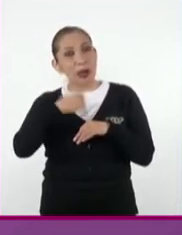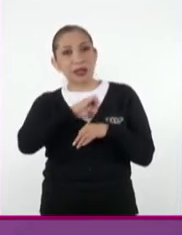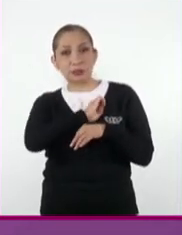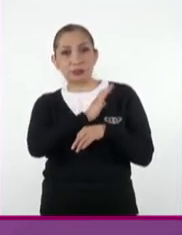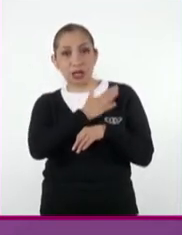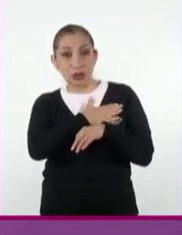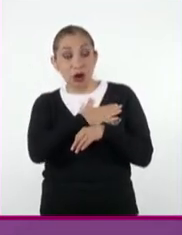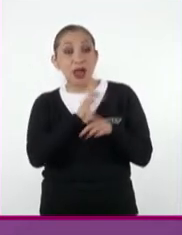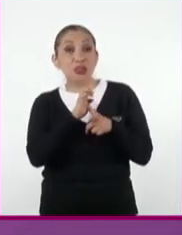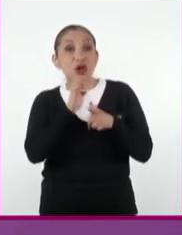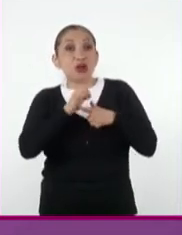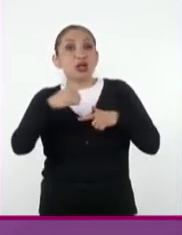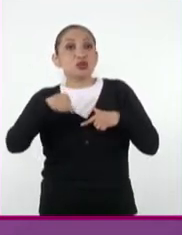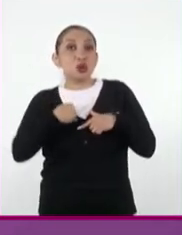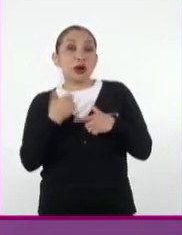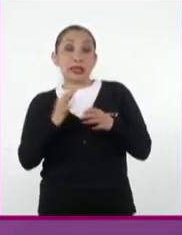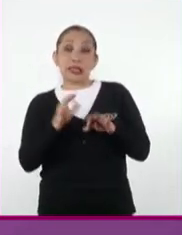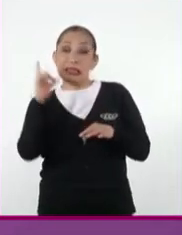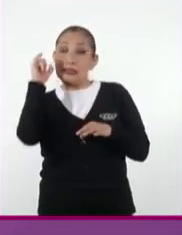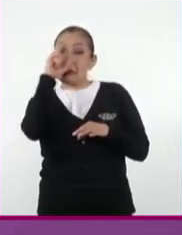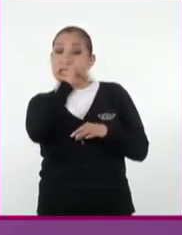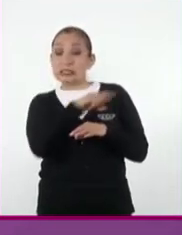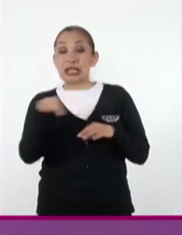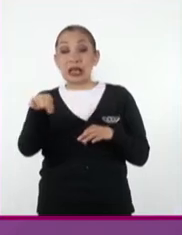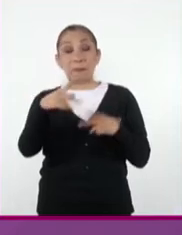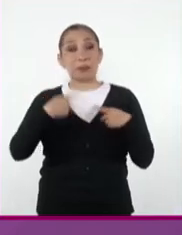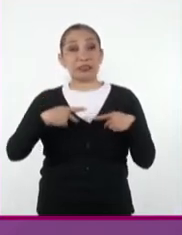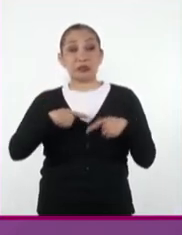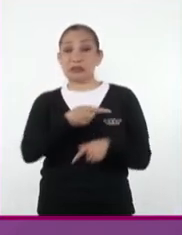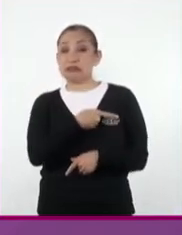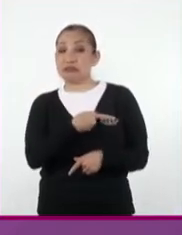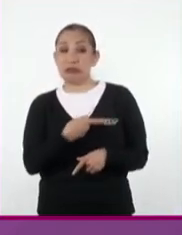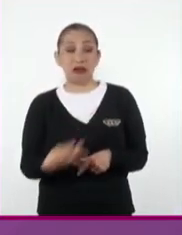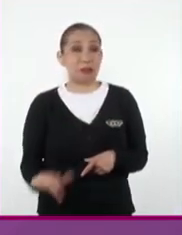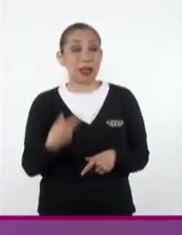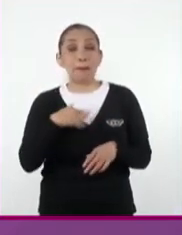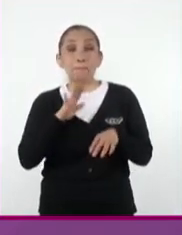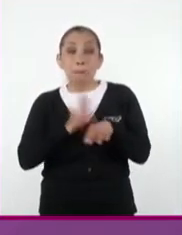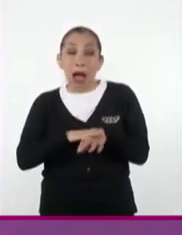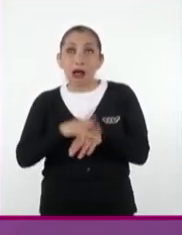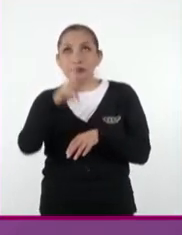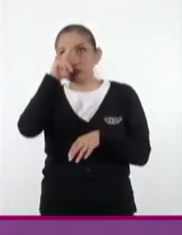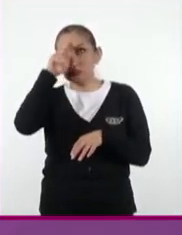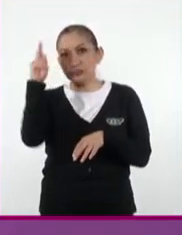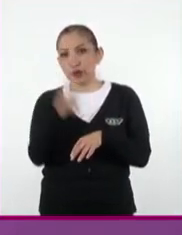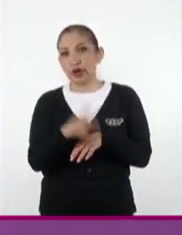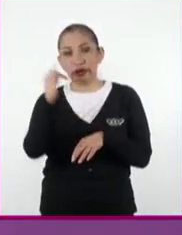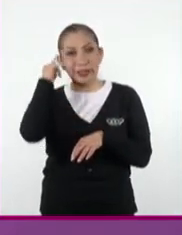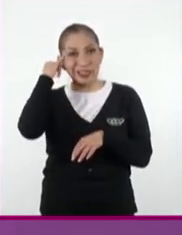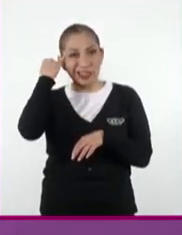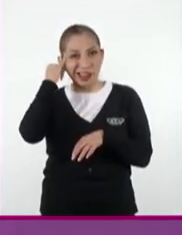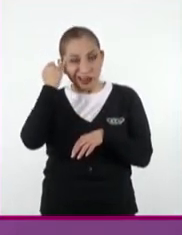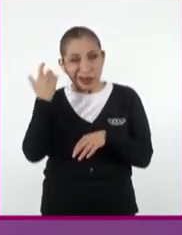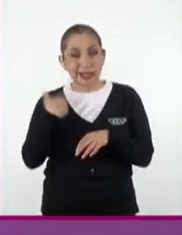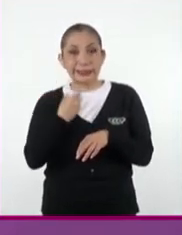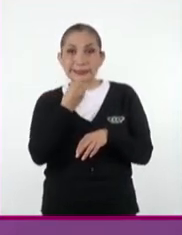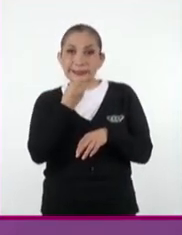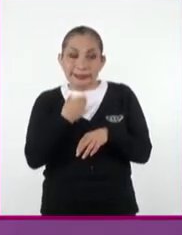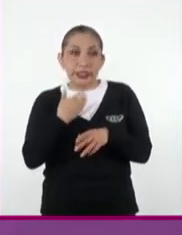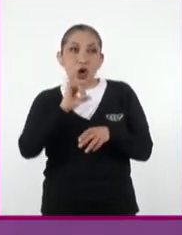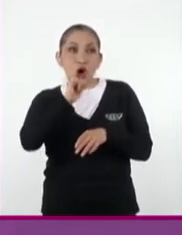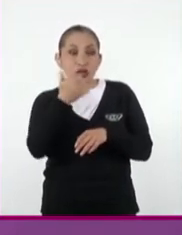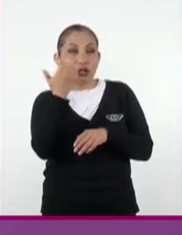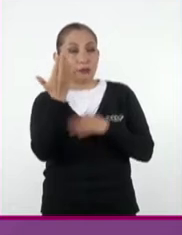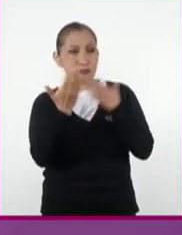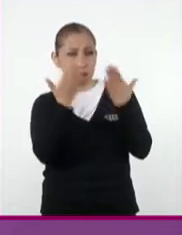y cómo entonces era sumamente difícil para la gente pobre, y muy especialmente para la clase indígena, adoptar otra